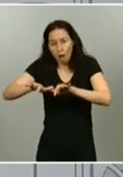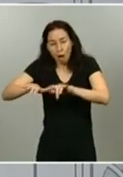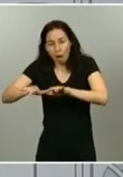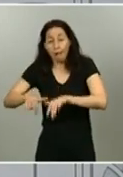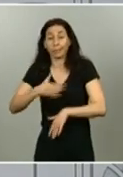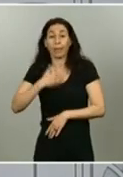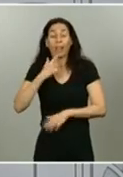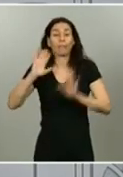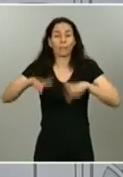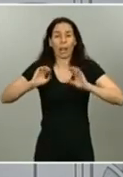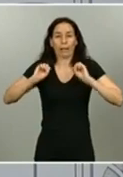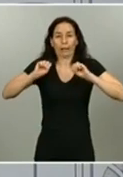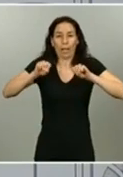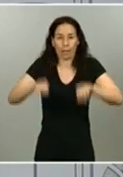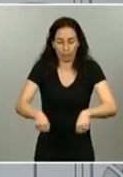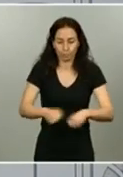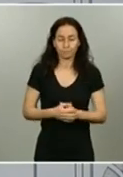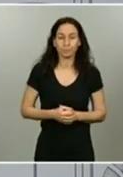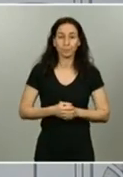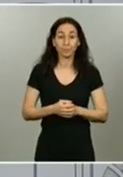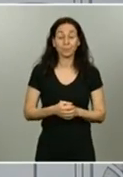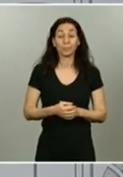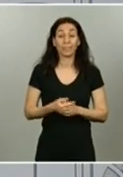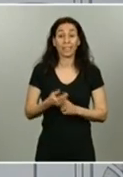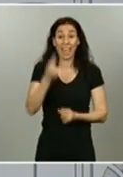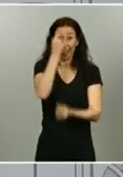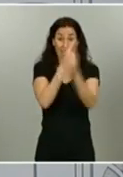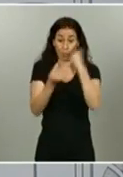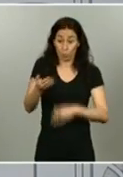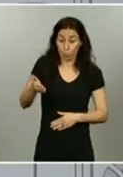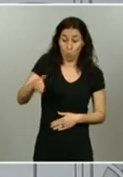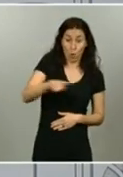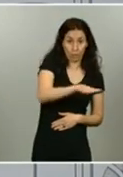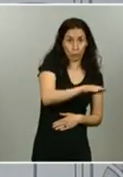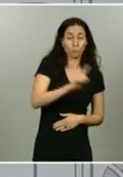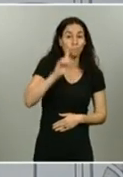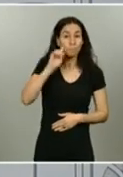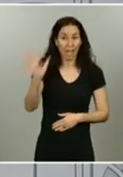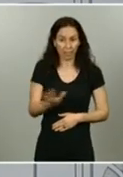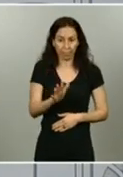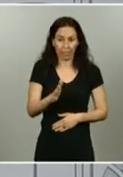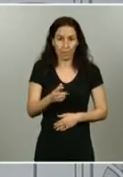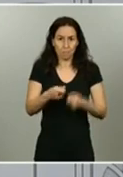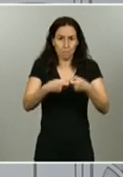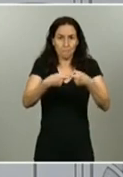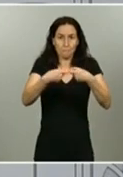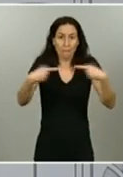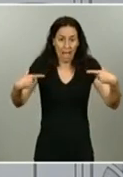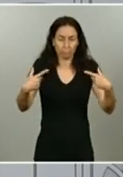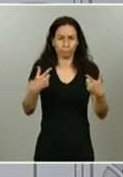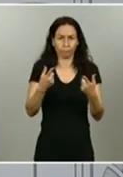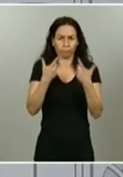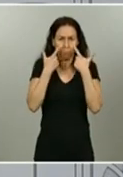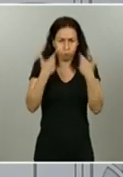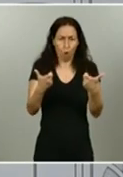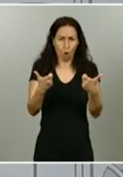notificación de muertos más de lo habitual, este exceso de mortalidad que hemos detectado yo creo que siendo